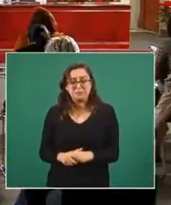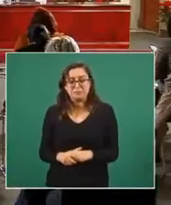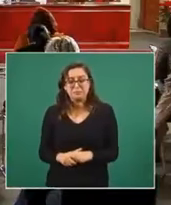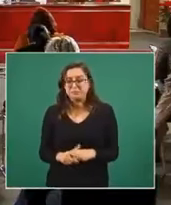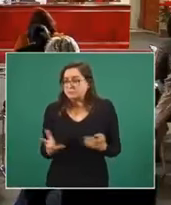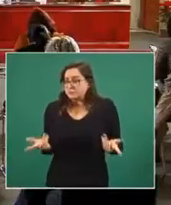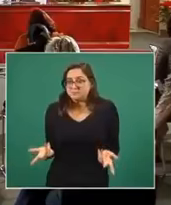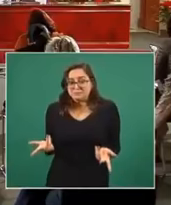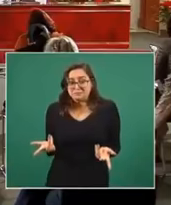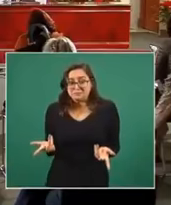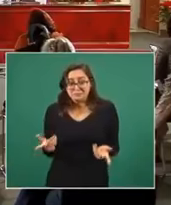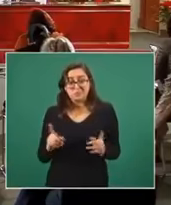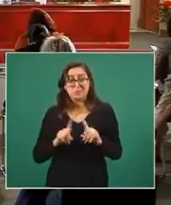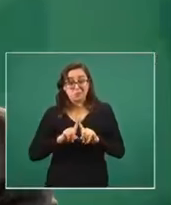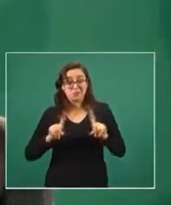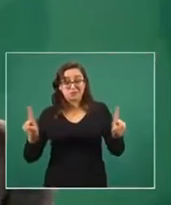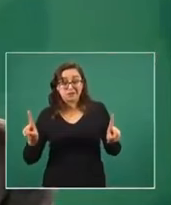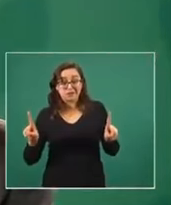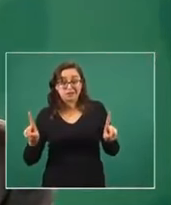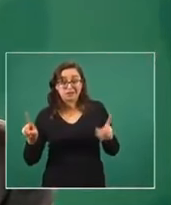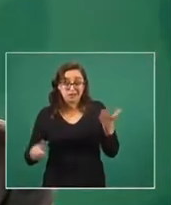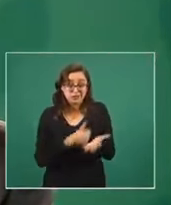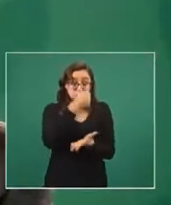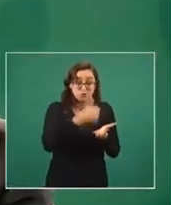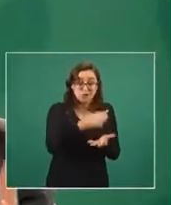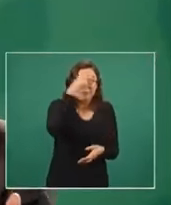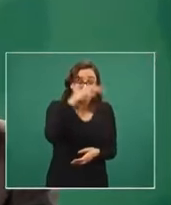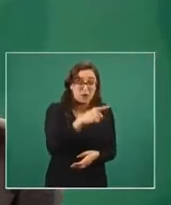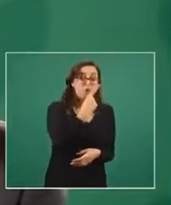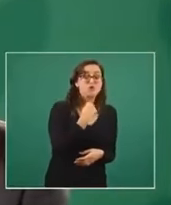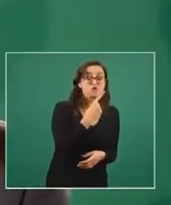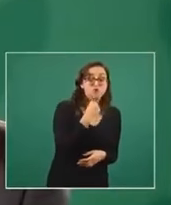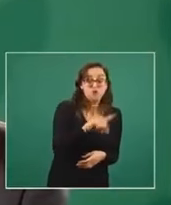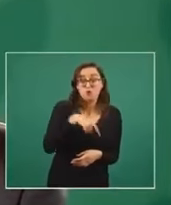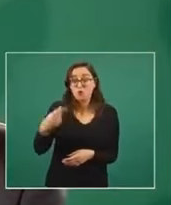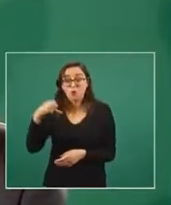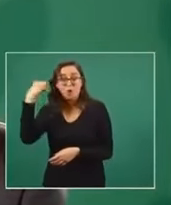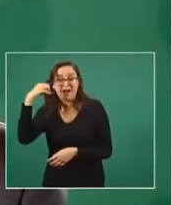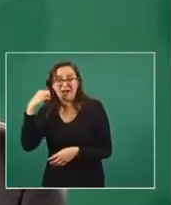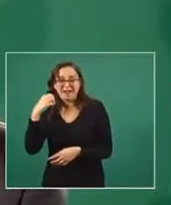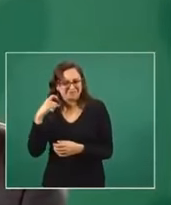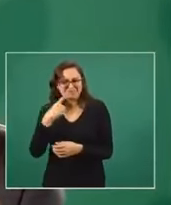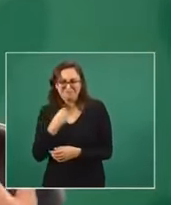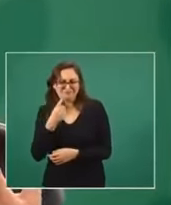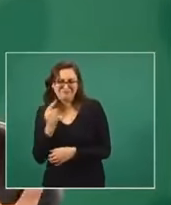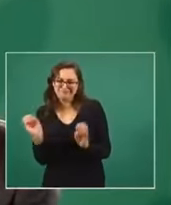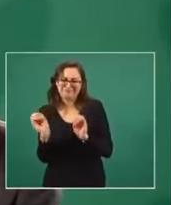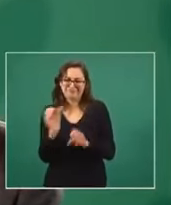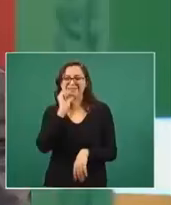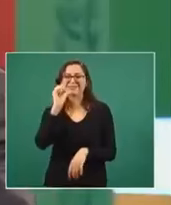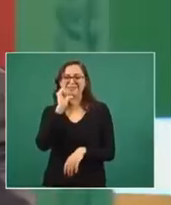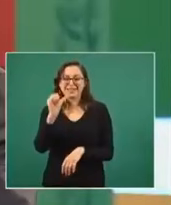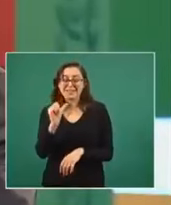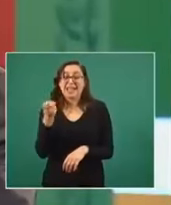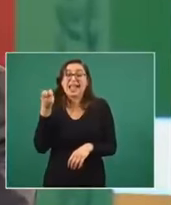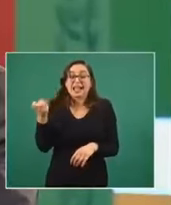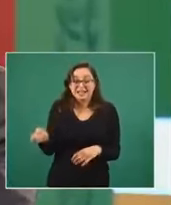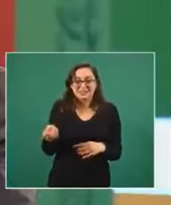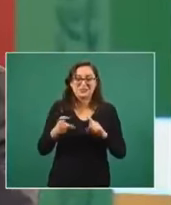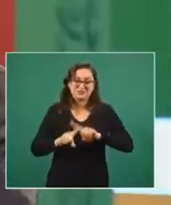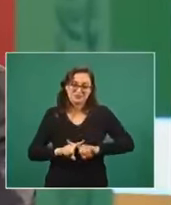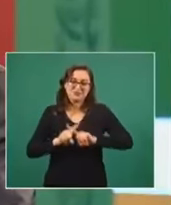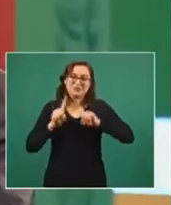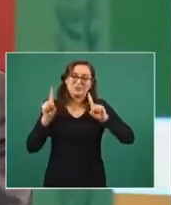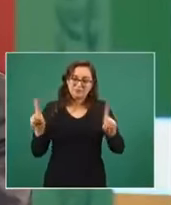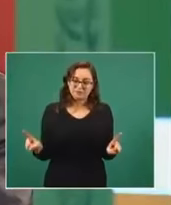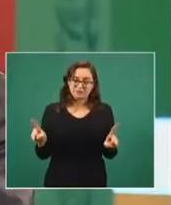las realidades no son sincrónicas para el país. En algunas de estas notas parecieran este detalle, que no